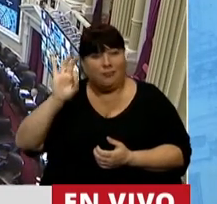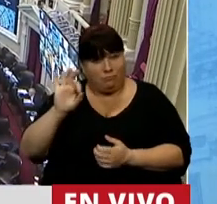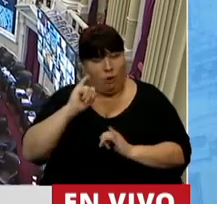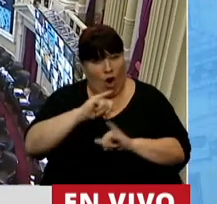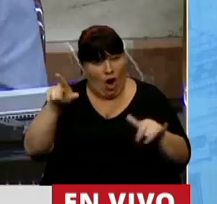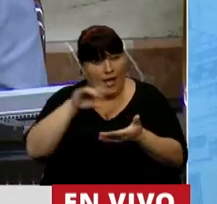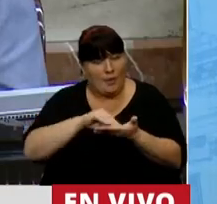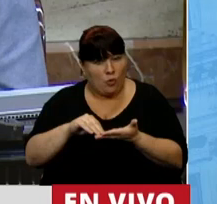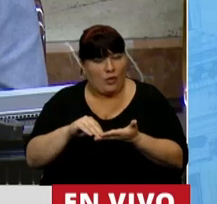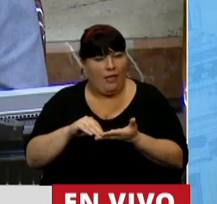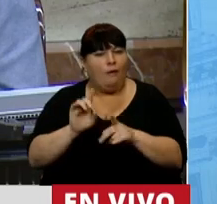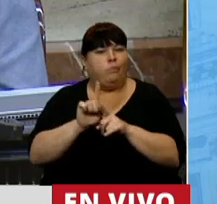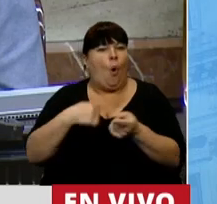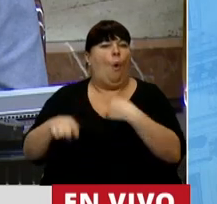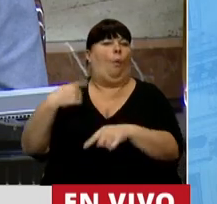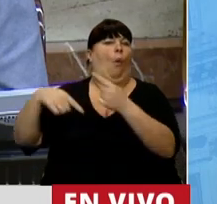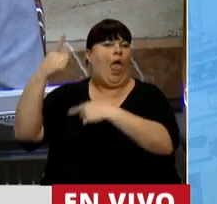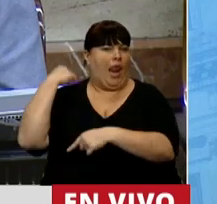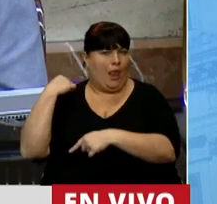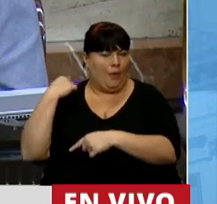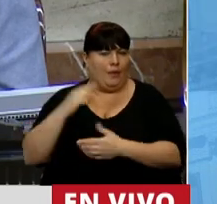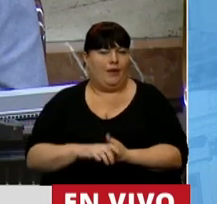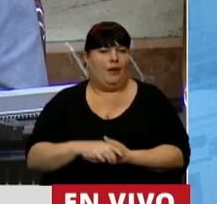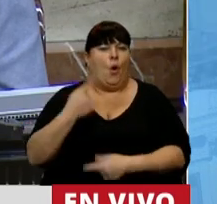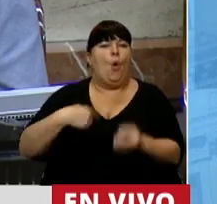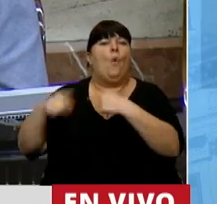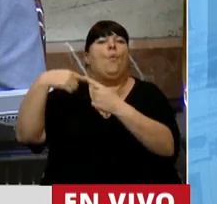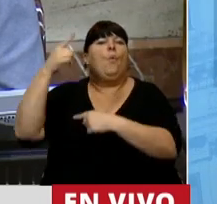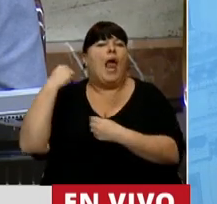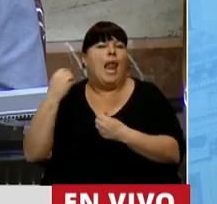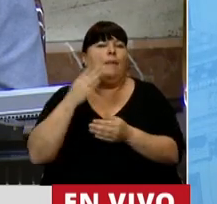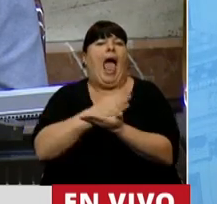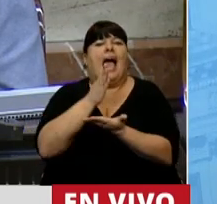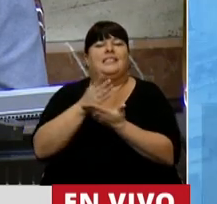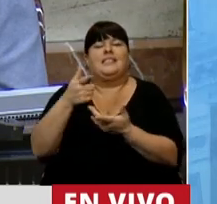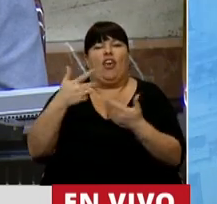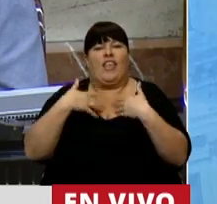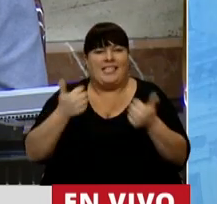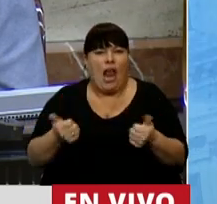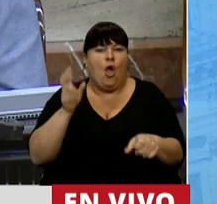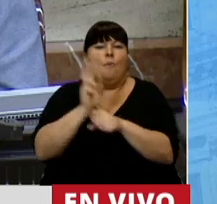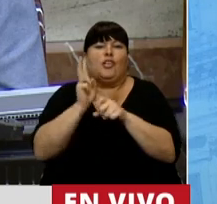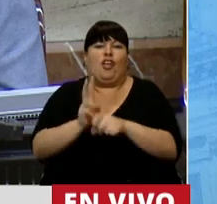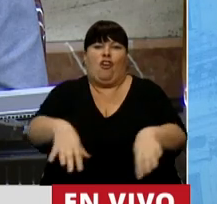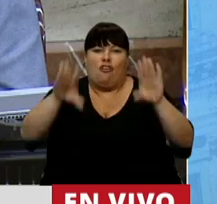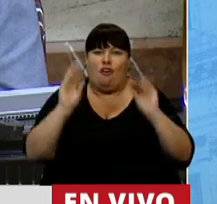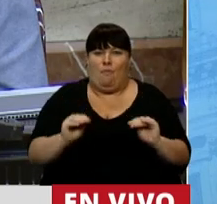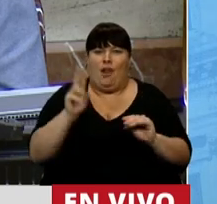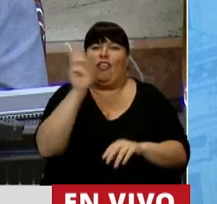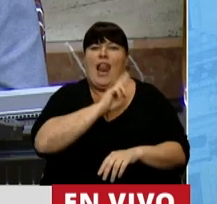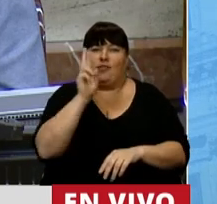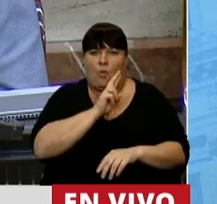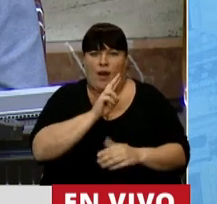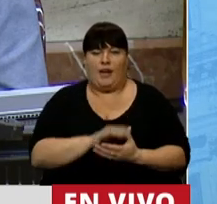diputados, retrocedimos. Retrocedimos en el acceso a la salud y la protección integral de las